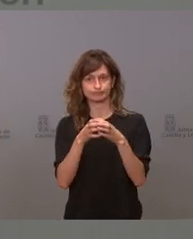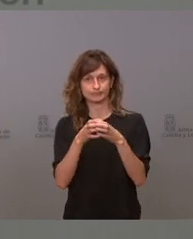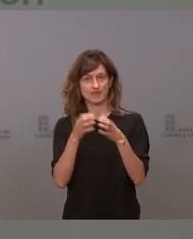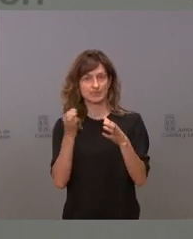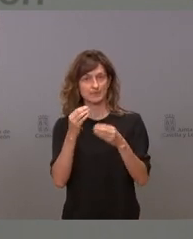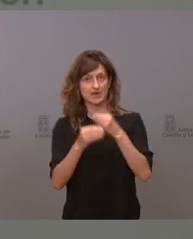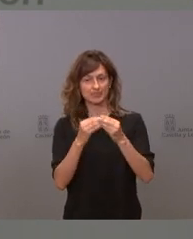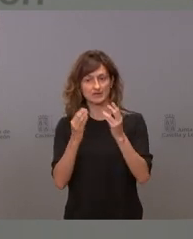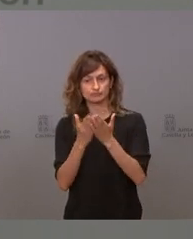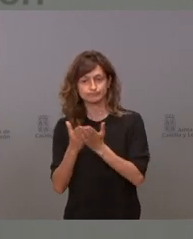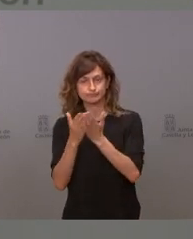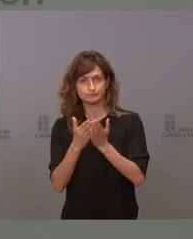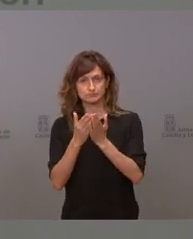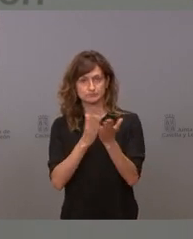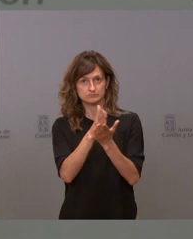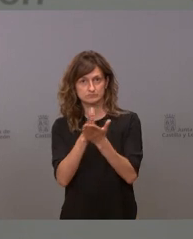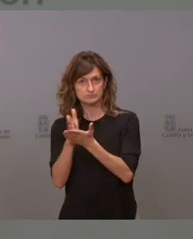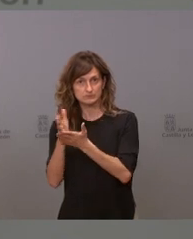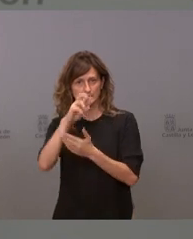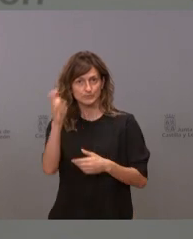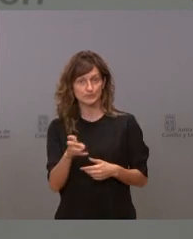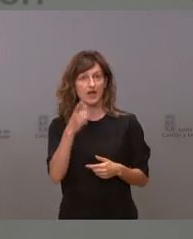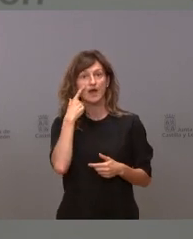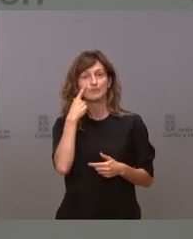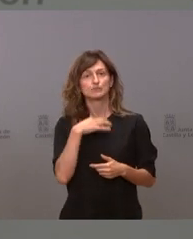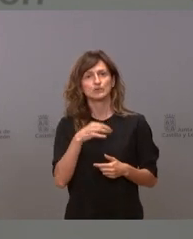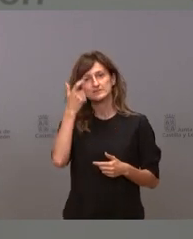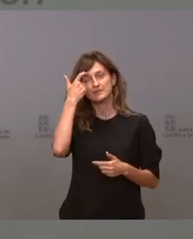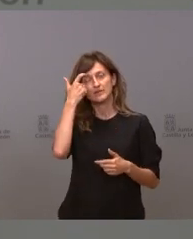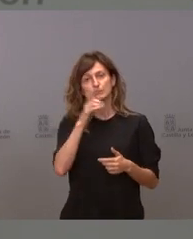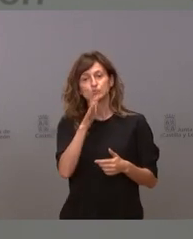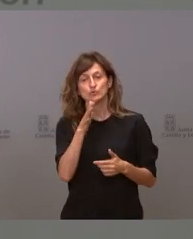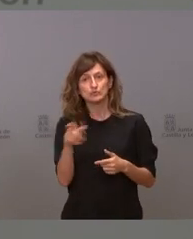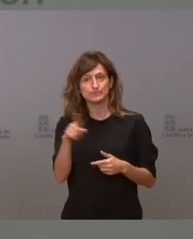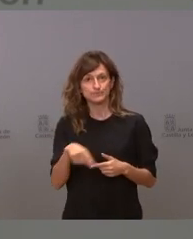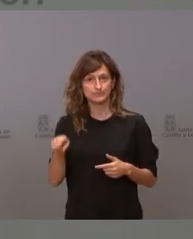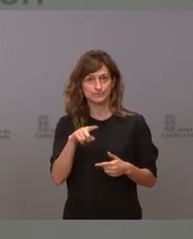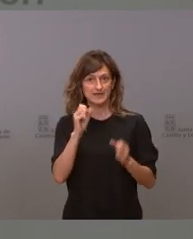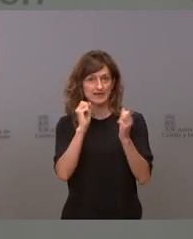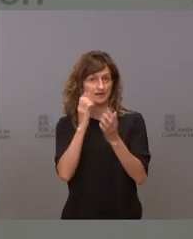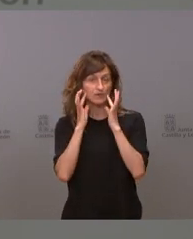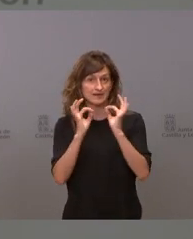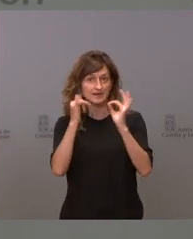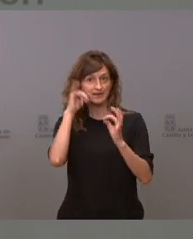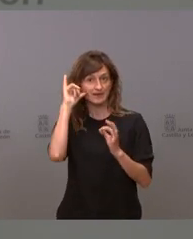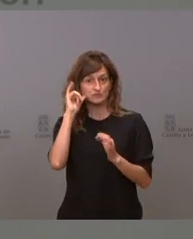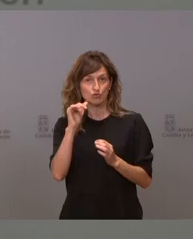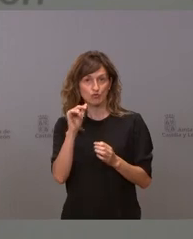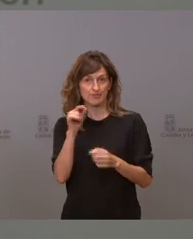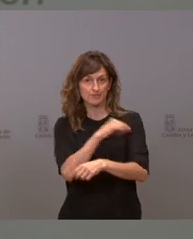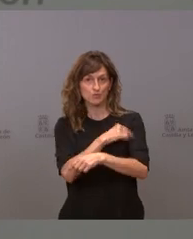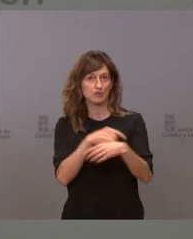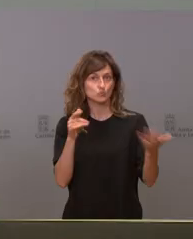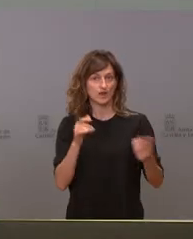realizar un estudio multivariante para ver si podemos precisar un poco más dónde está el riesgo mayor en los vacunados